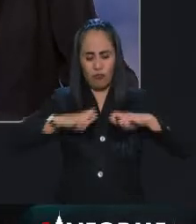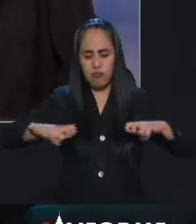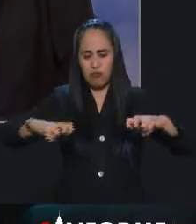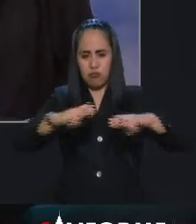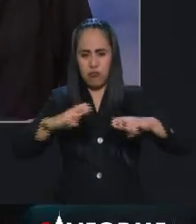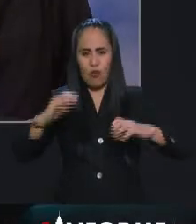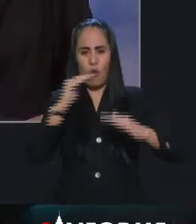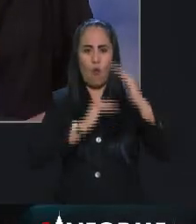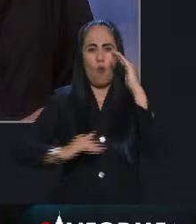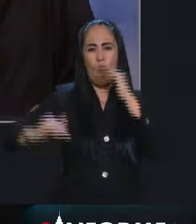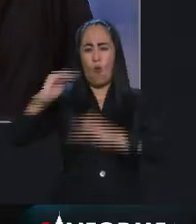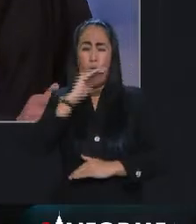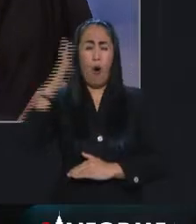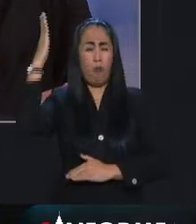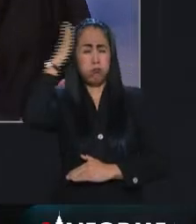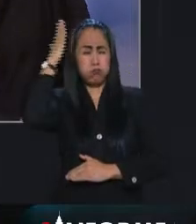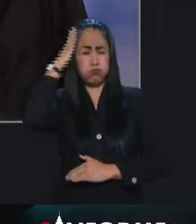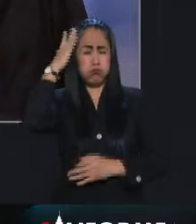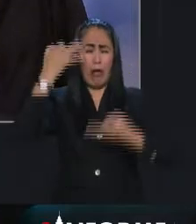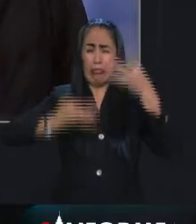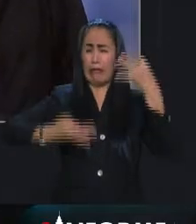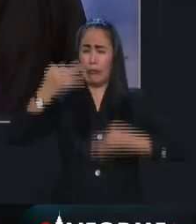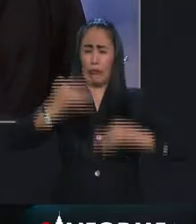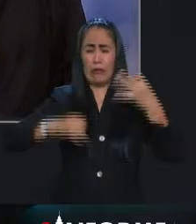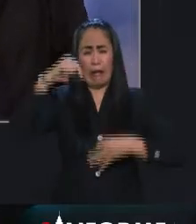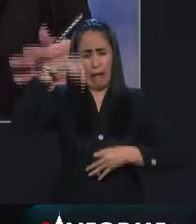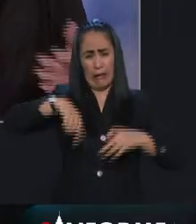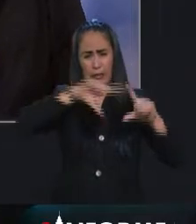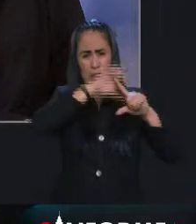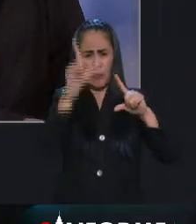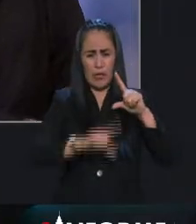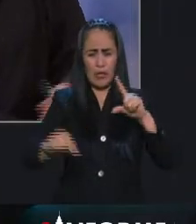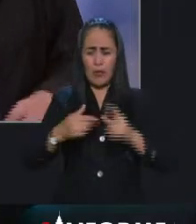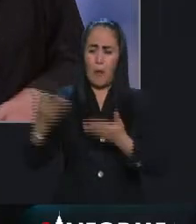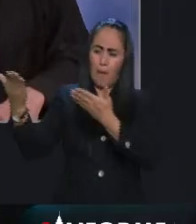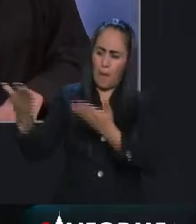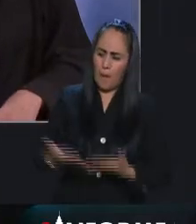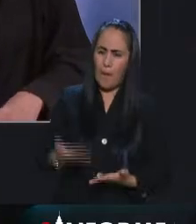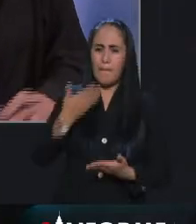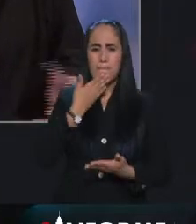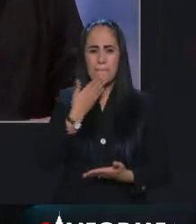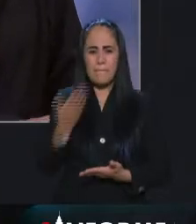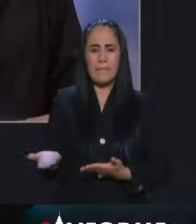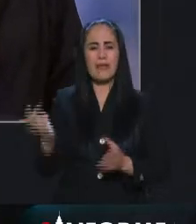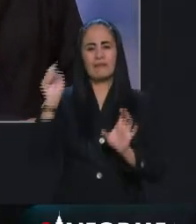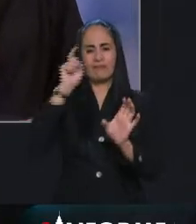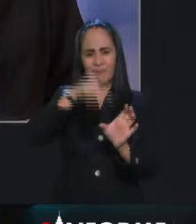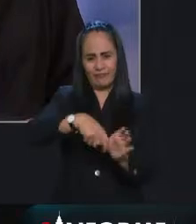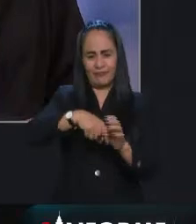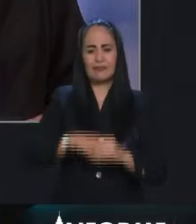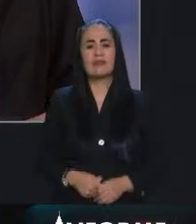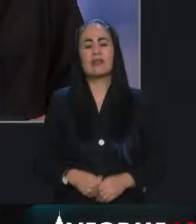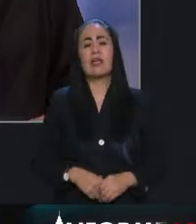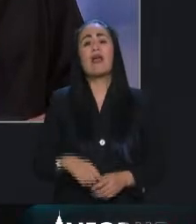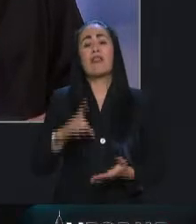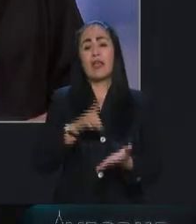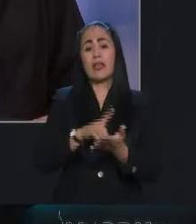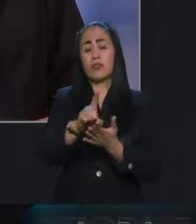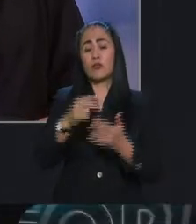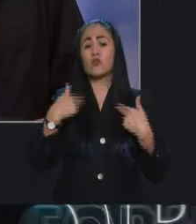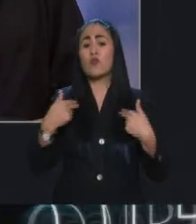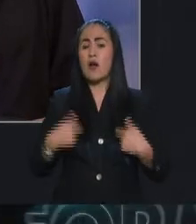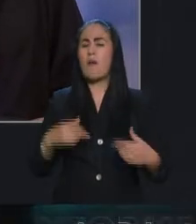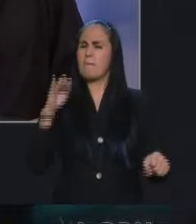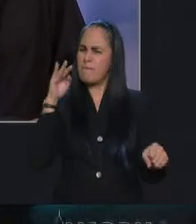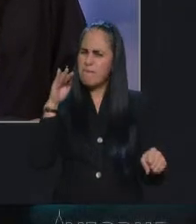máximo tribunal del país que le dieron la bienvenida y ante ellos aseguró que garantizará la protección de los derechos humanos sobre todo